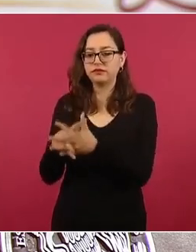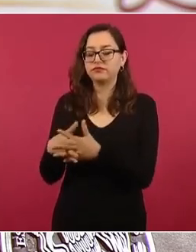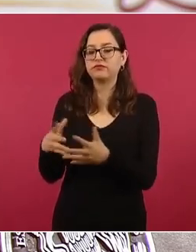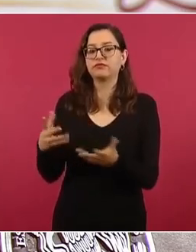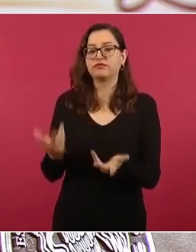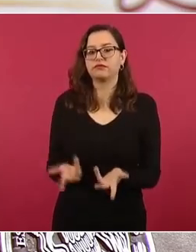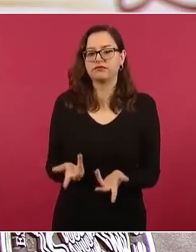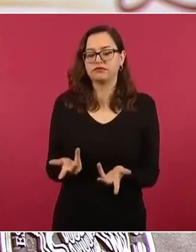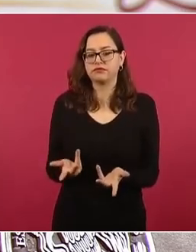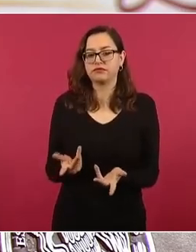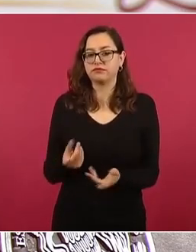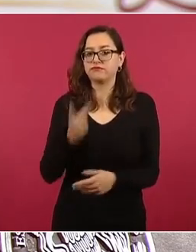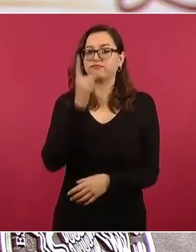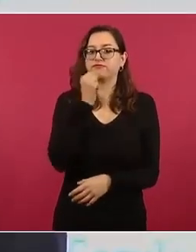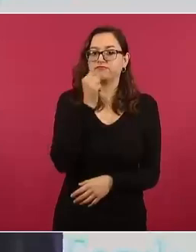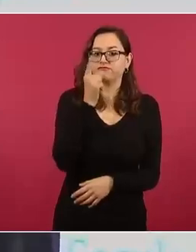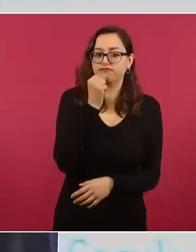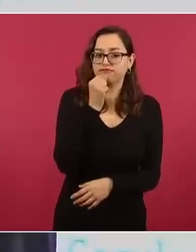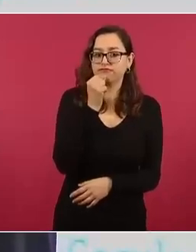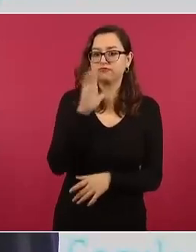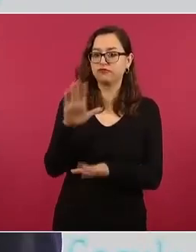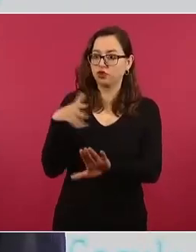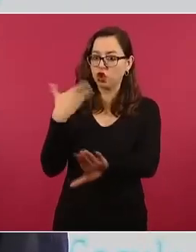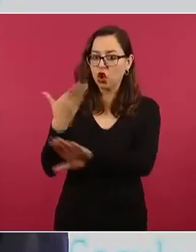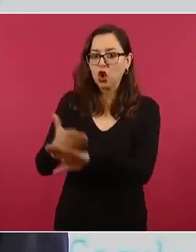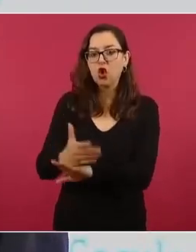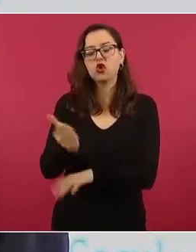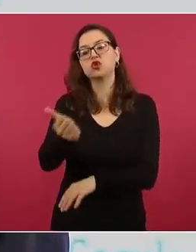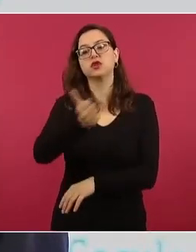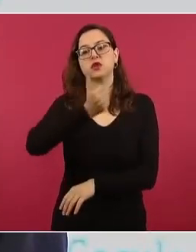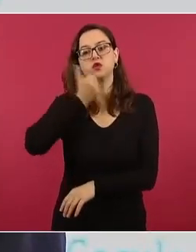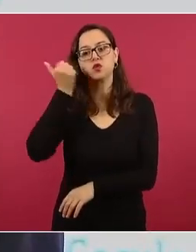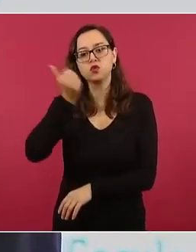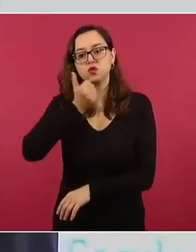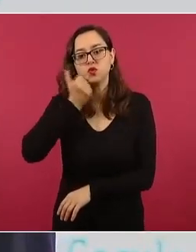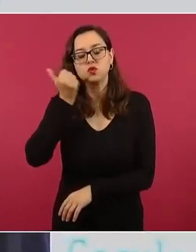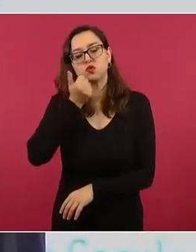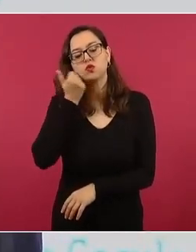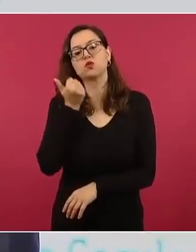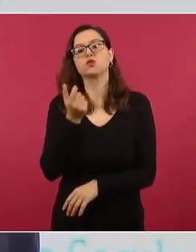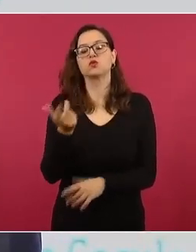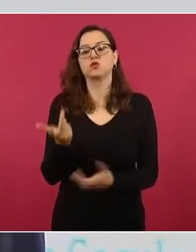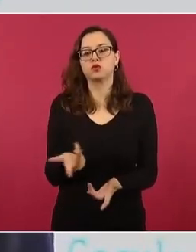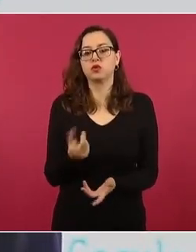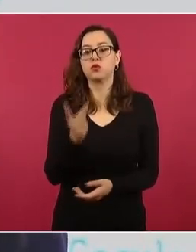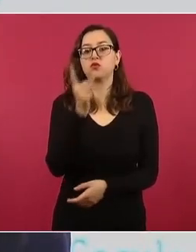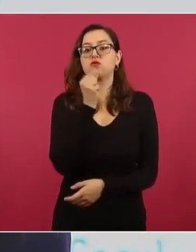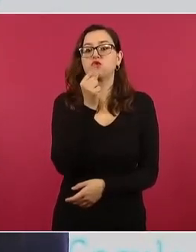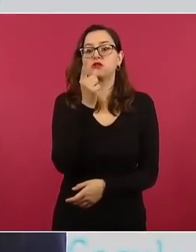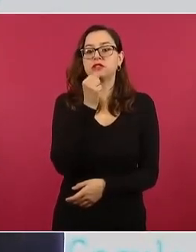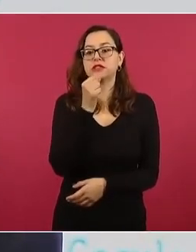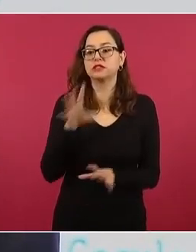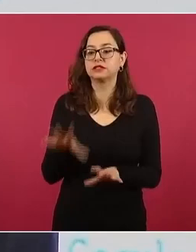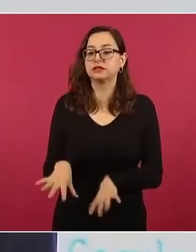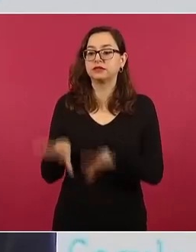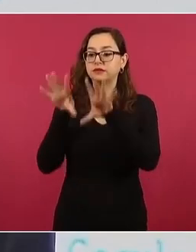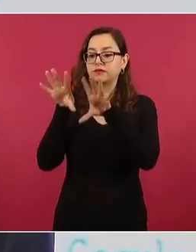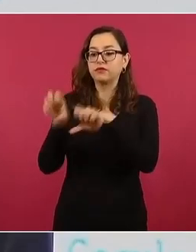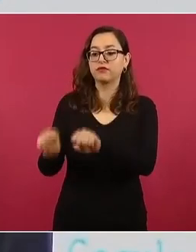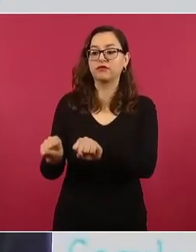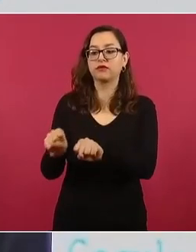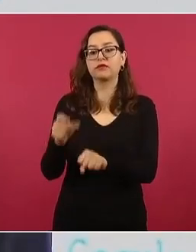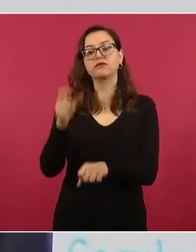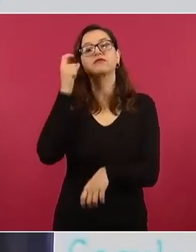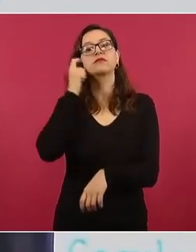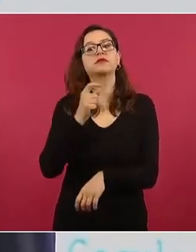agresiones de los policías municipales a los estudiantes, la policía de Iguala entregó al grupo delictivo de